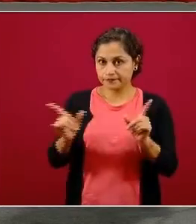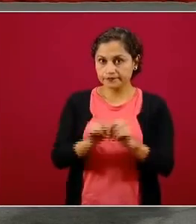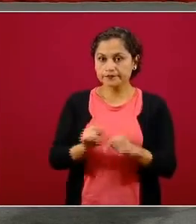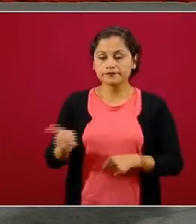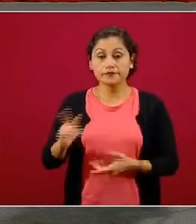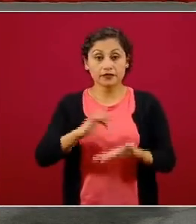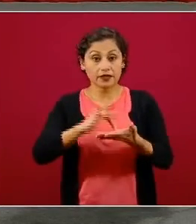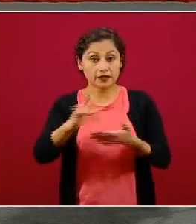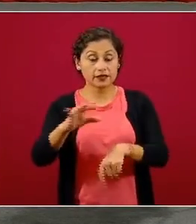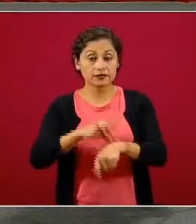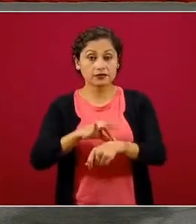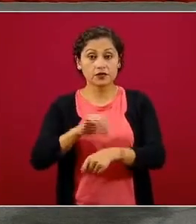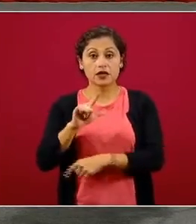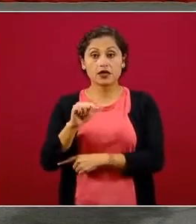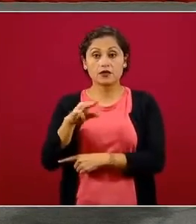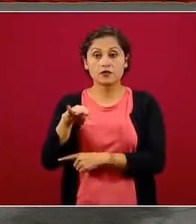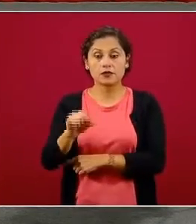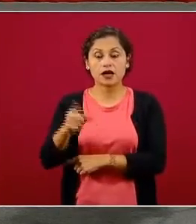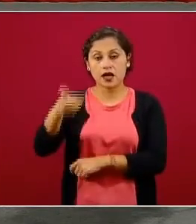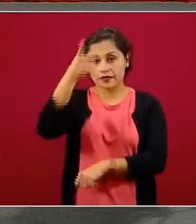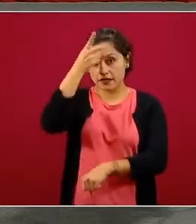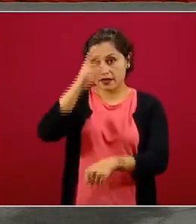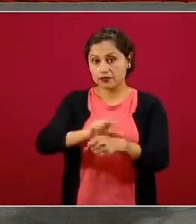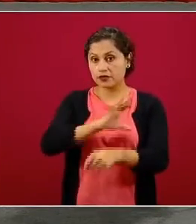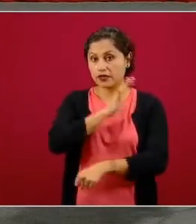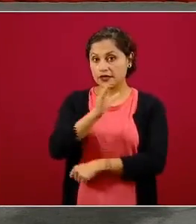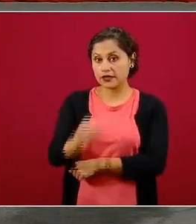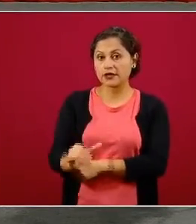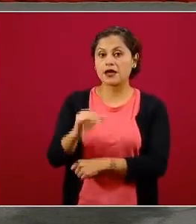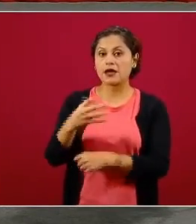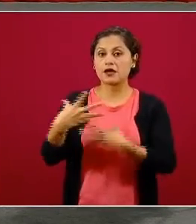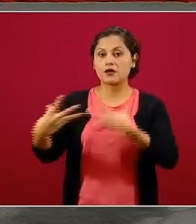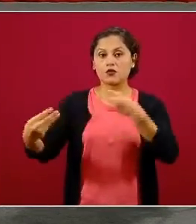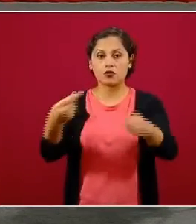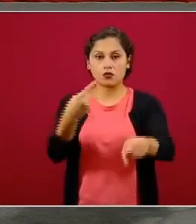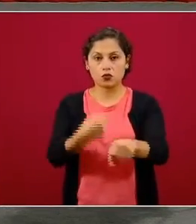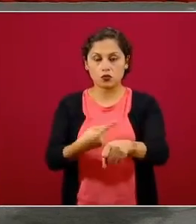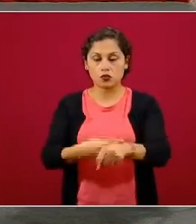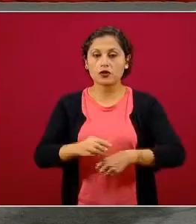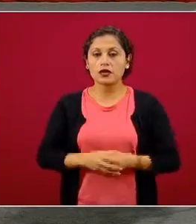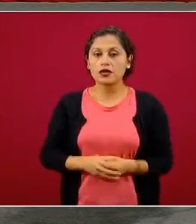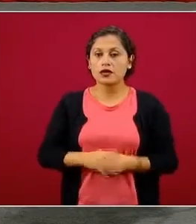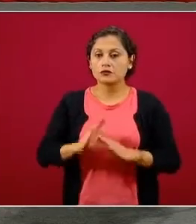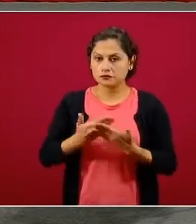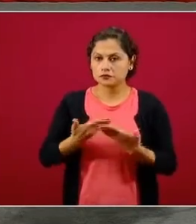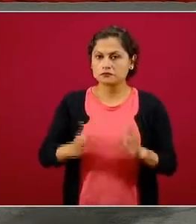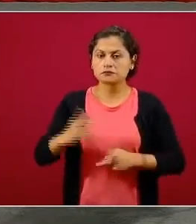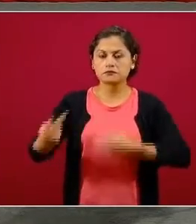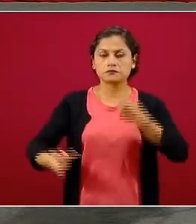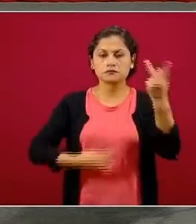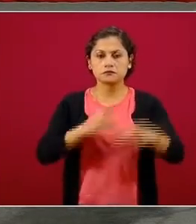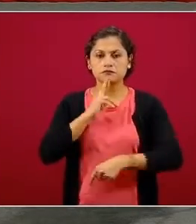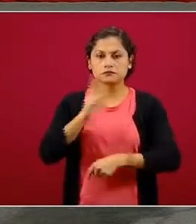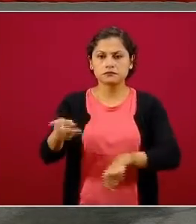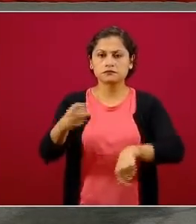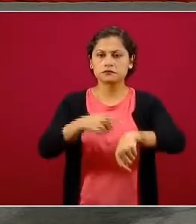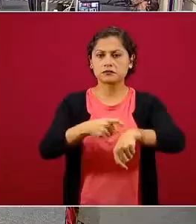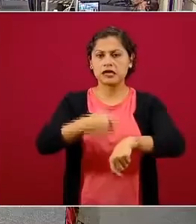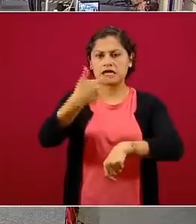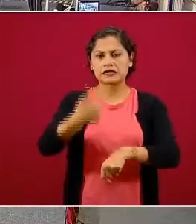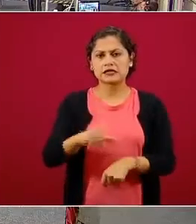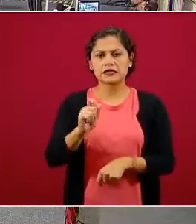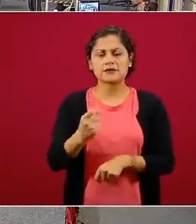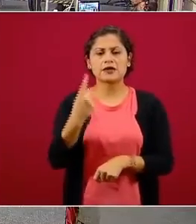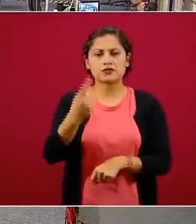Alomía, director general de Epidemiología. Pues vamos a abrir a preguntas y respuestas. Son las 19 horas con 20 minutos. Tenemos tiempo.